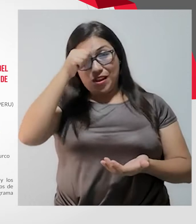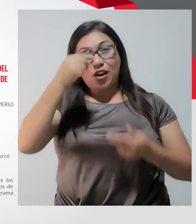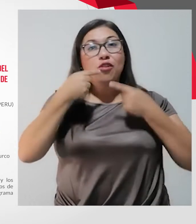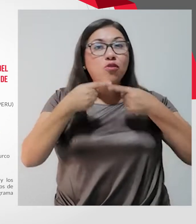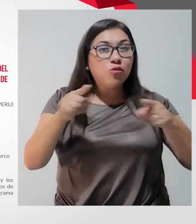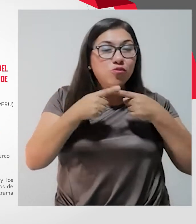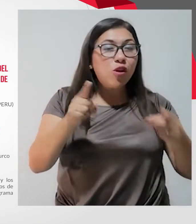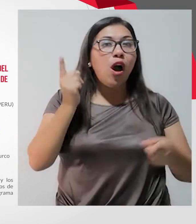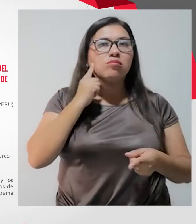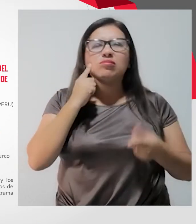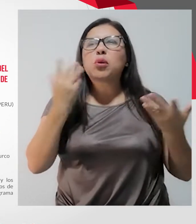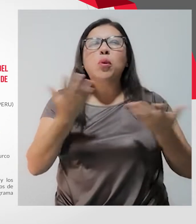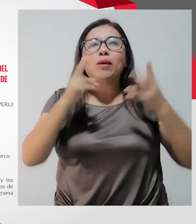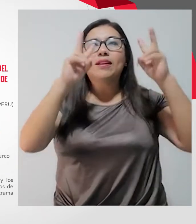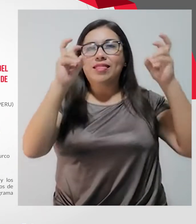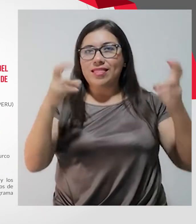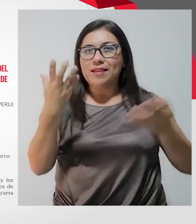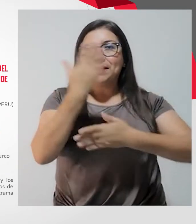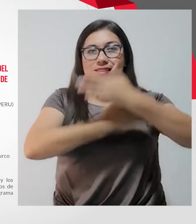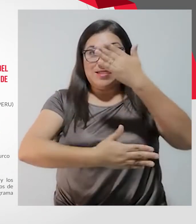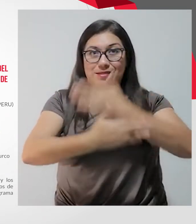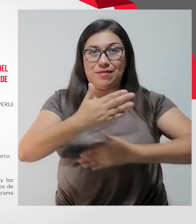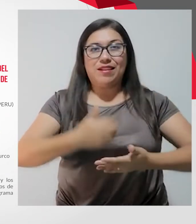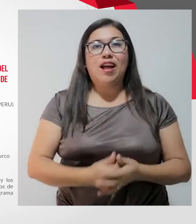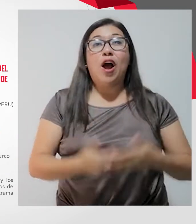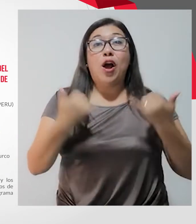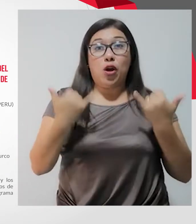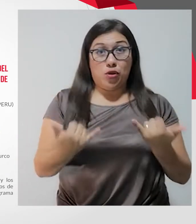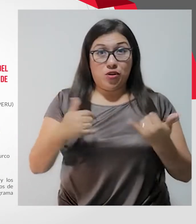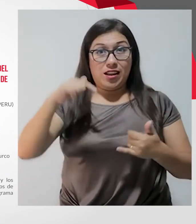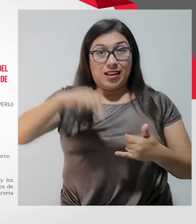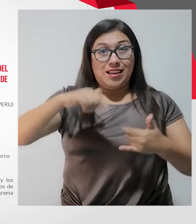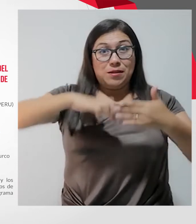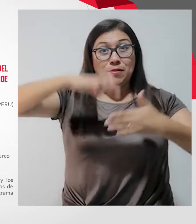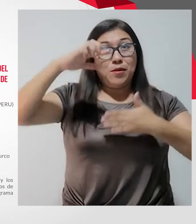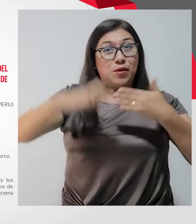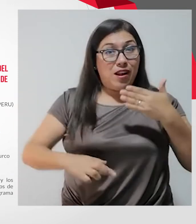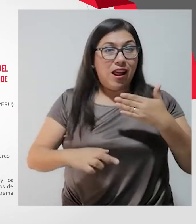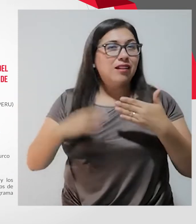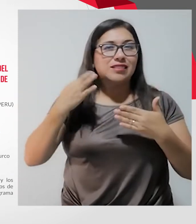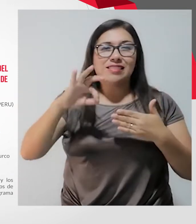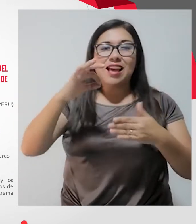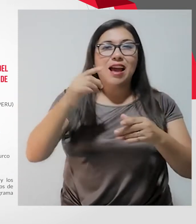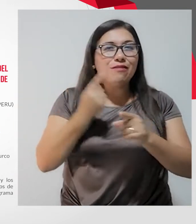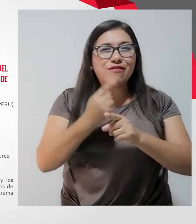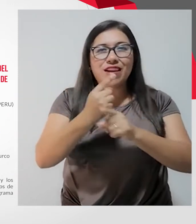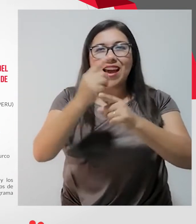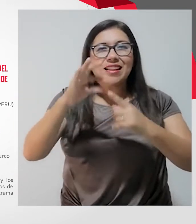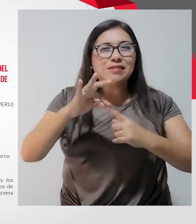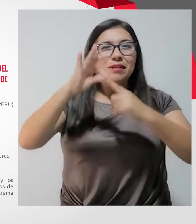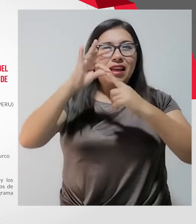relacionadas a la temática de discapacidad. Y hoy, en este programa, como siempre especial,